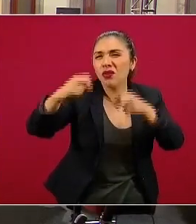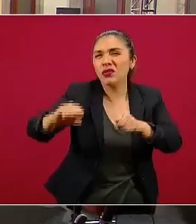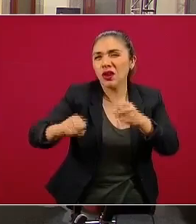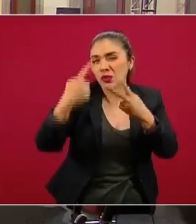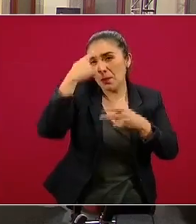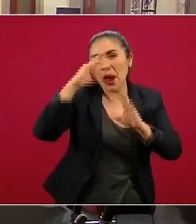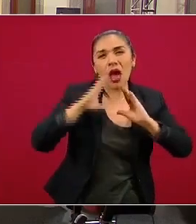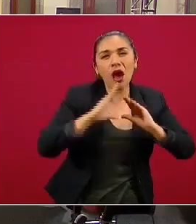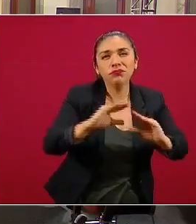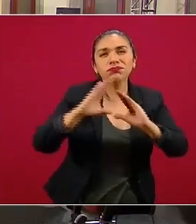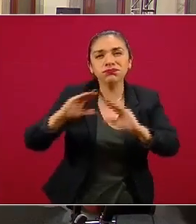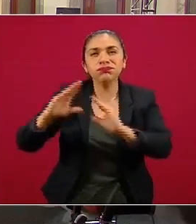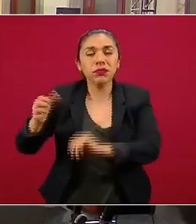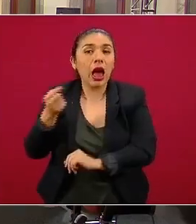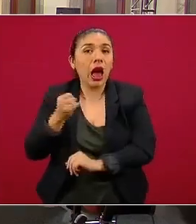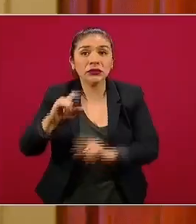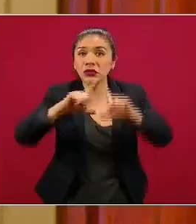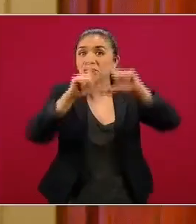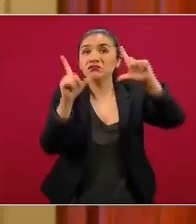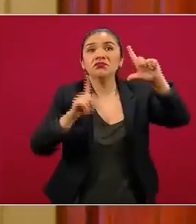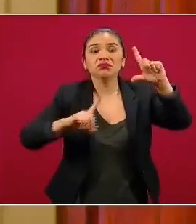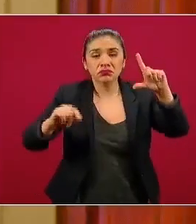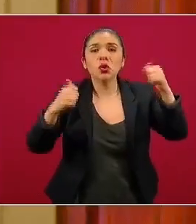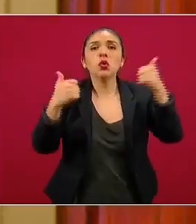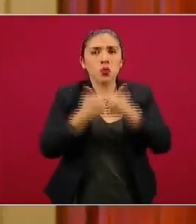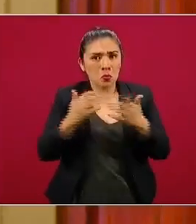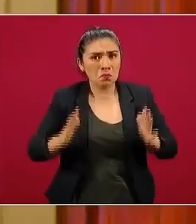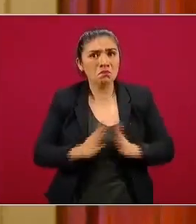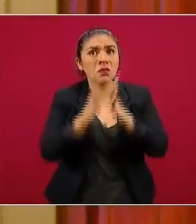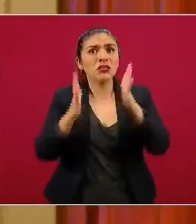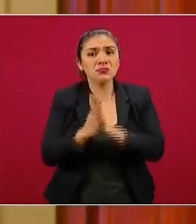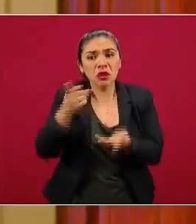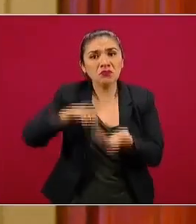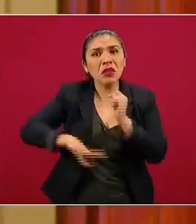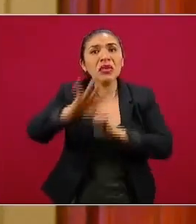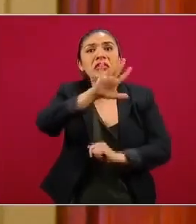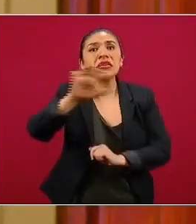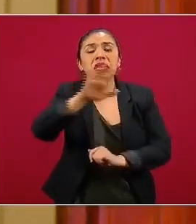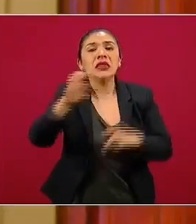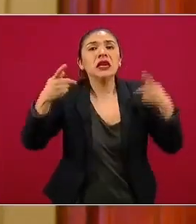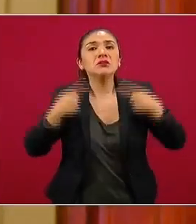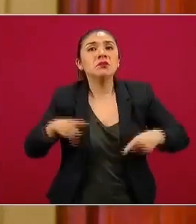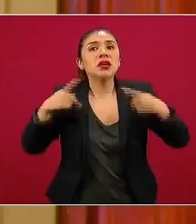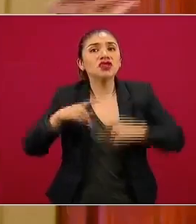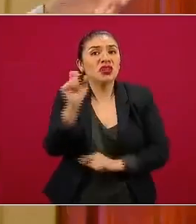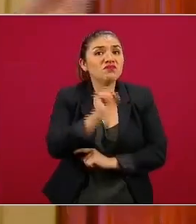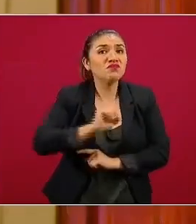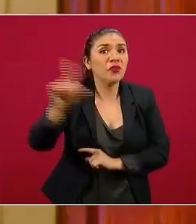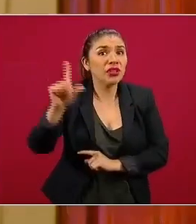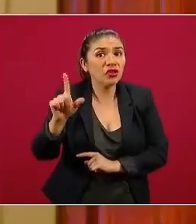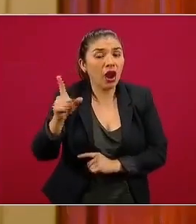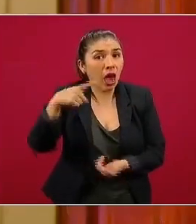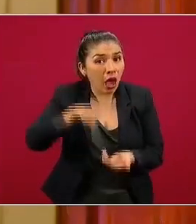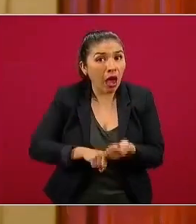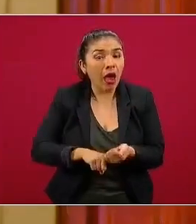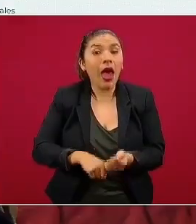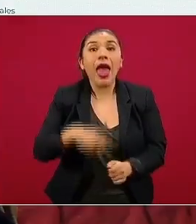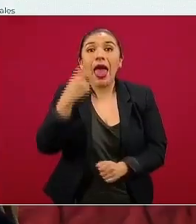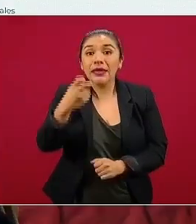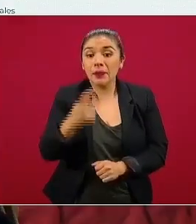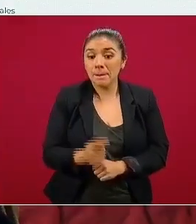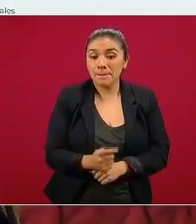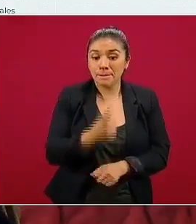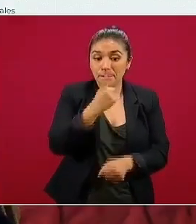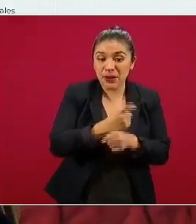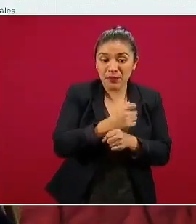telementoría en todo el país, con la participación de 500 profesionales de la SADU por sesión, lo que del 1